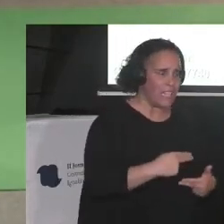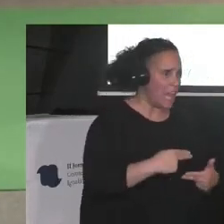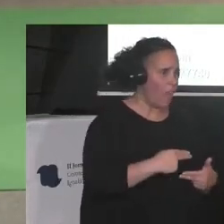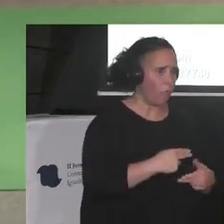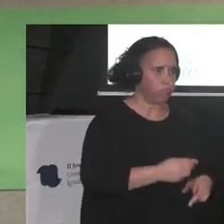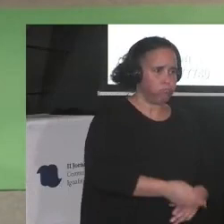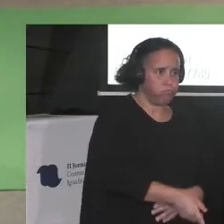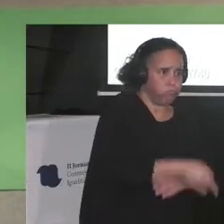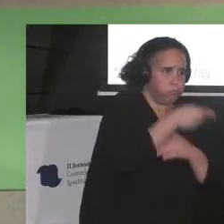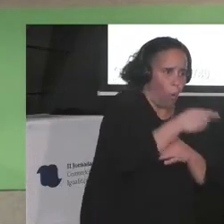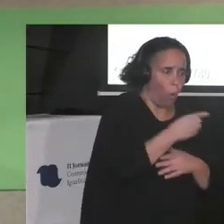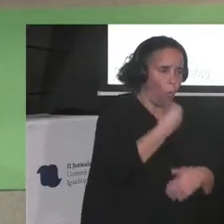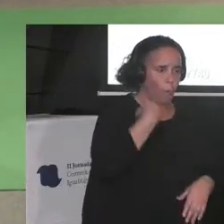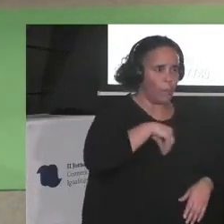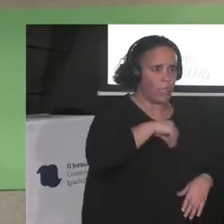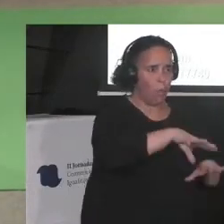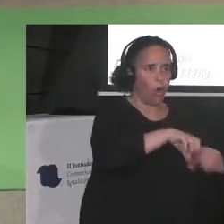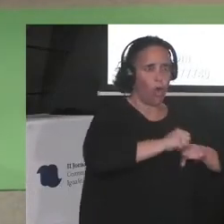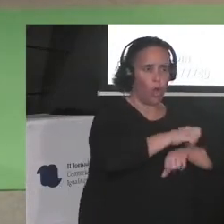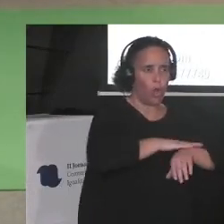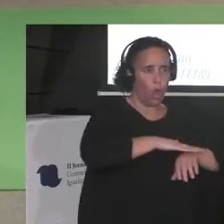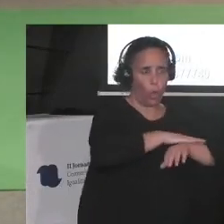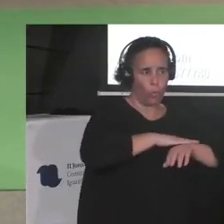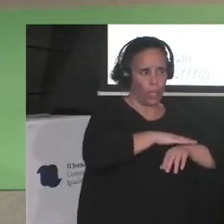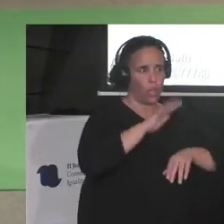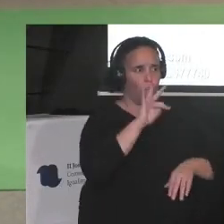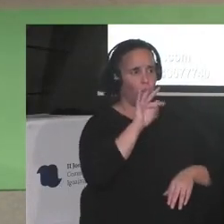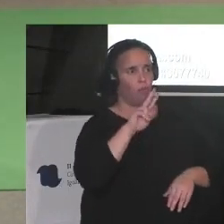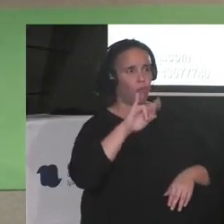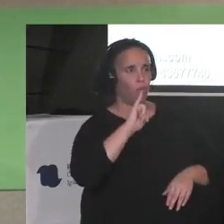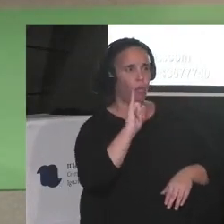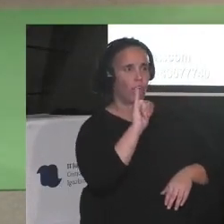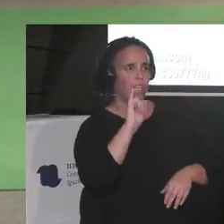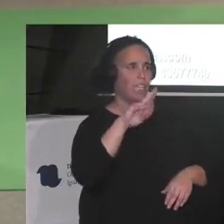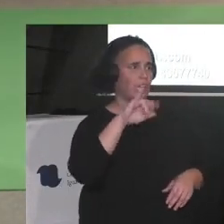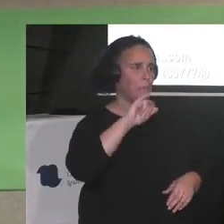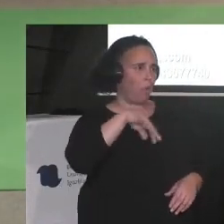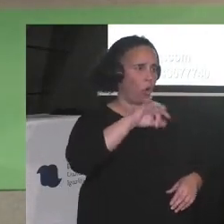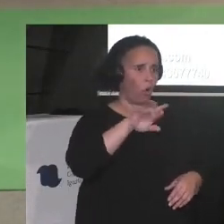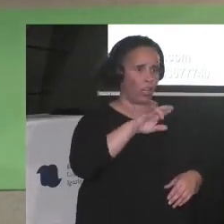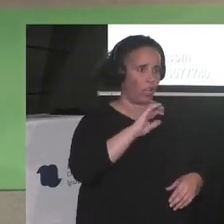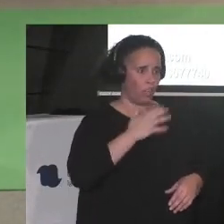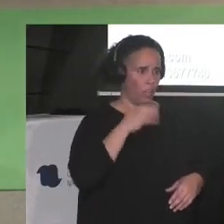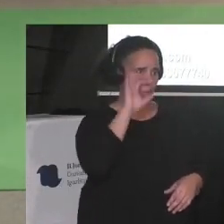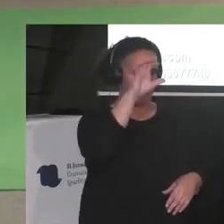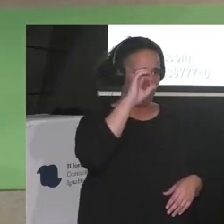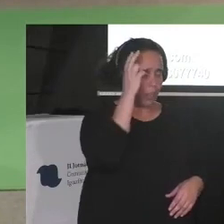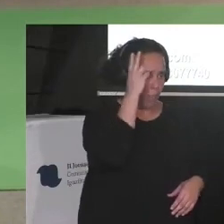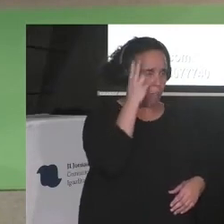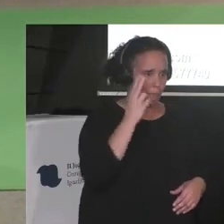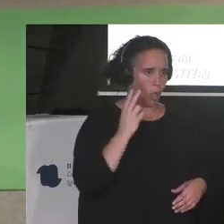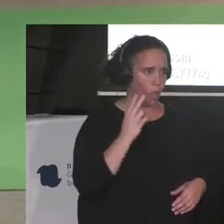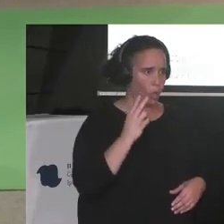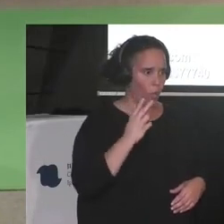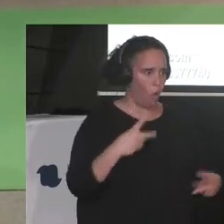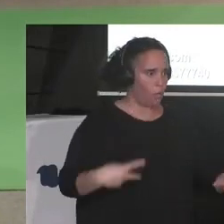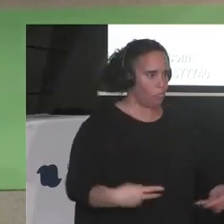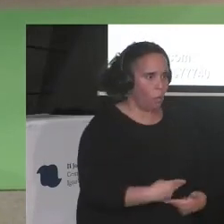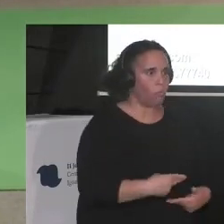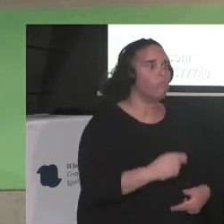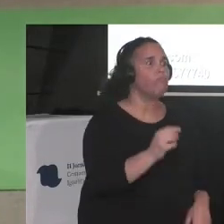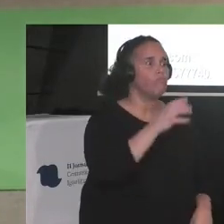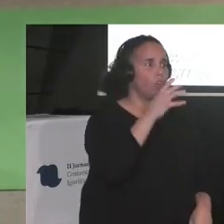de Alberto Fujimori en los 90 en mi país? ¿Se puede ser neutral? La supuesta